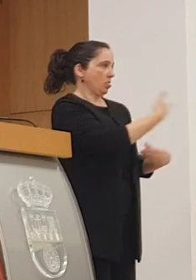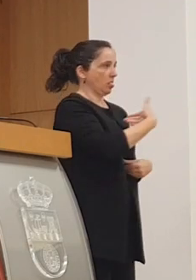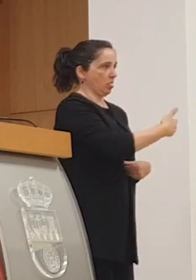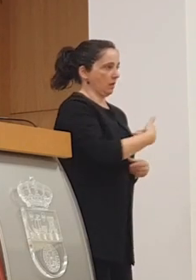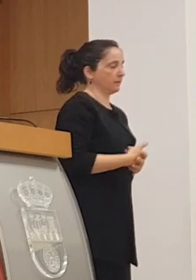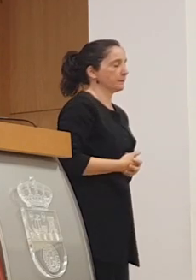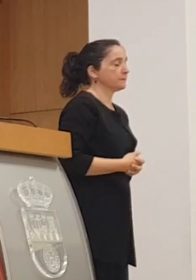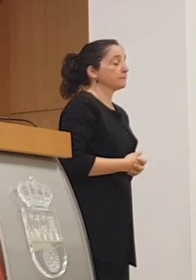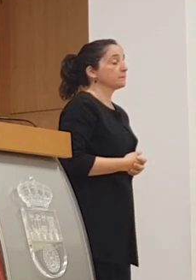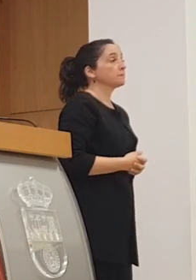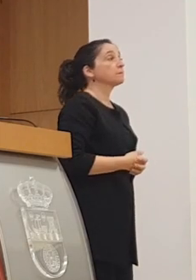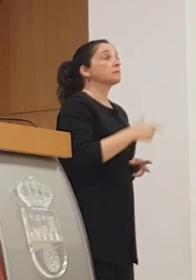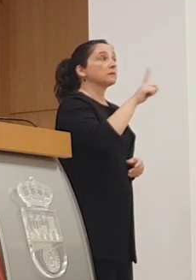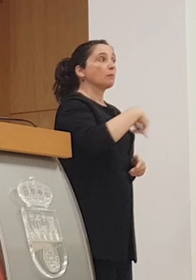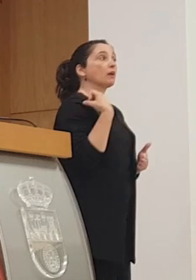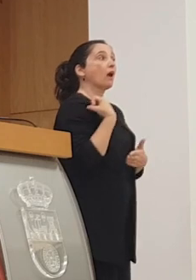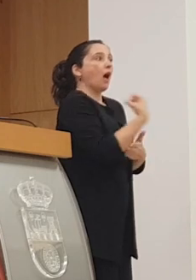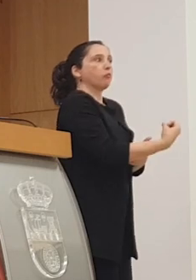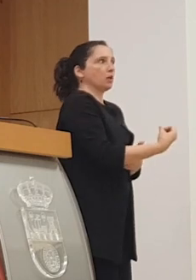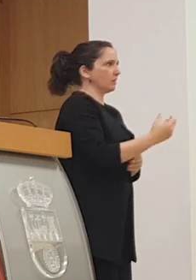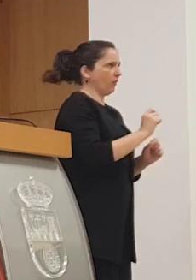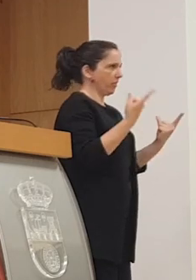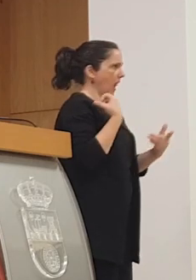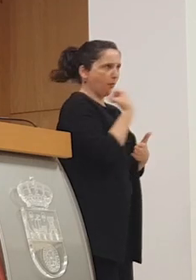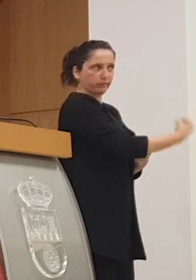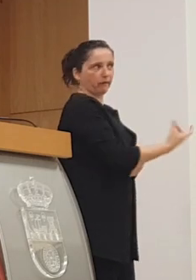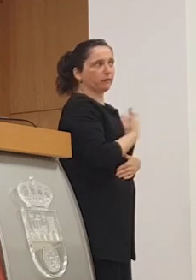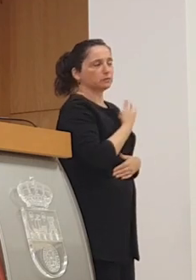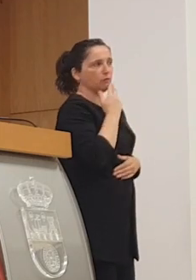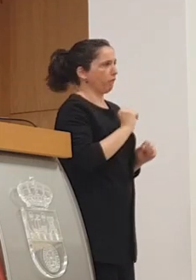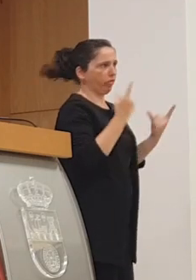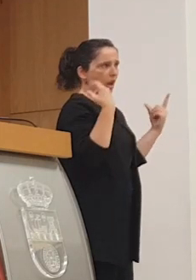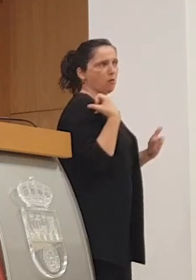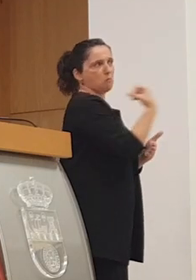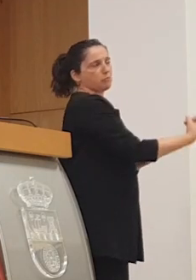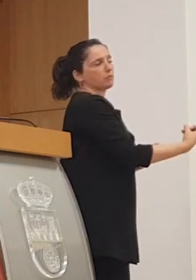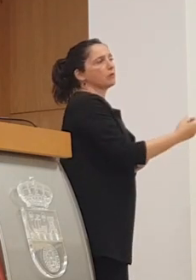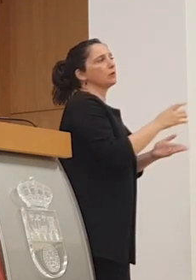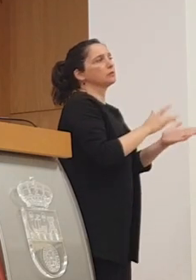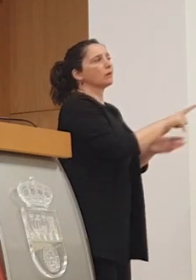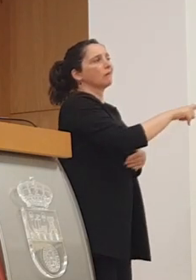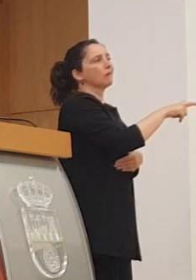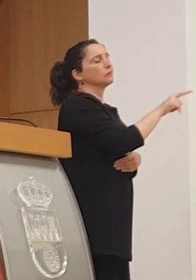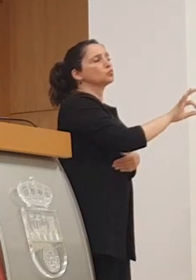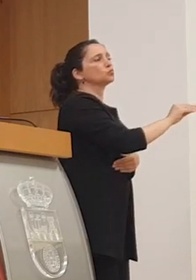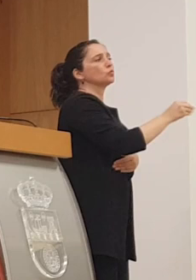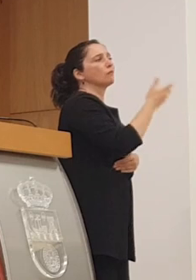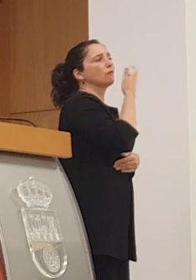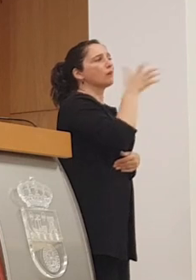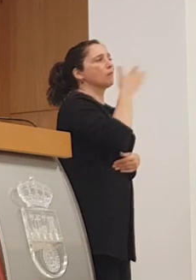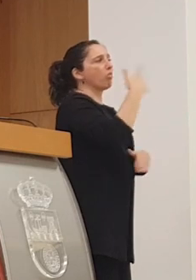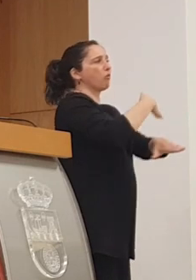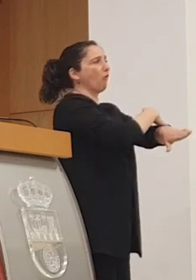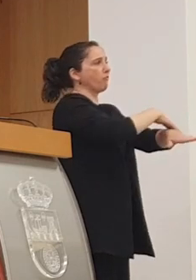instalar ahí. Además, vamos a apoyar, apoyamos al Ayuntamiento de Santander en su